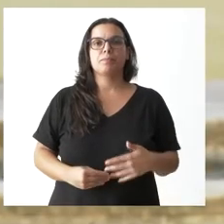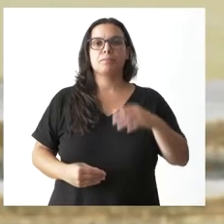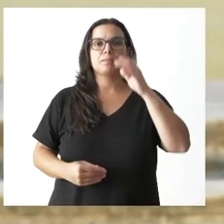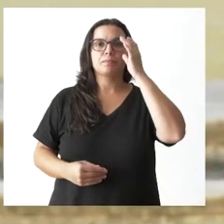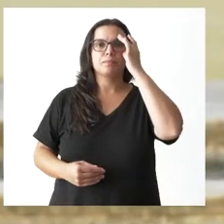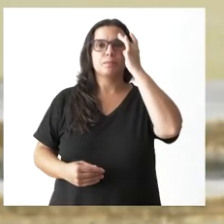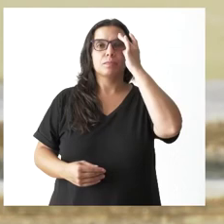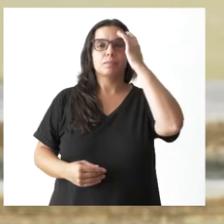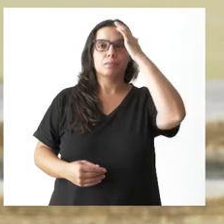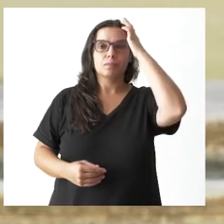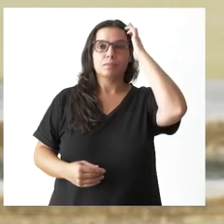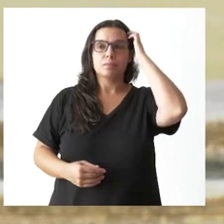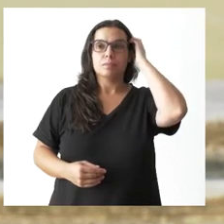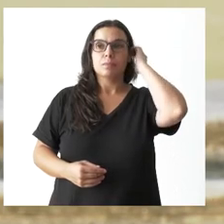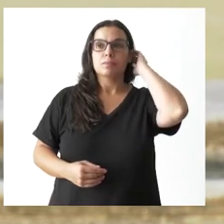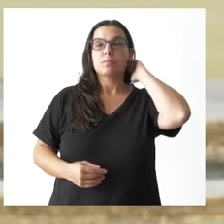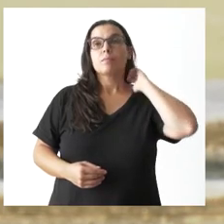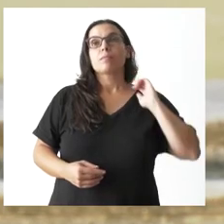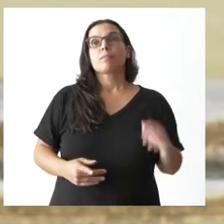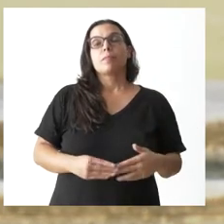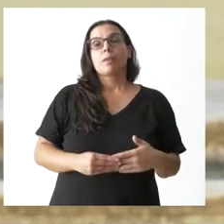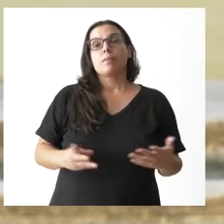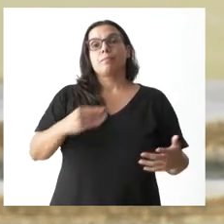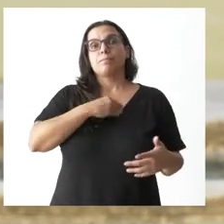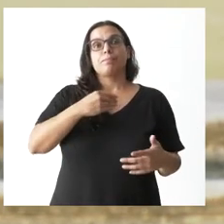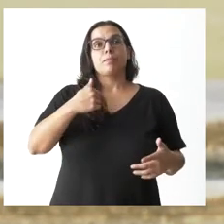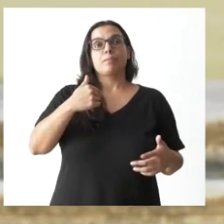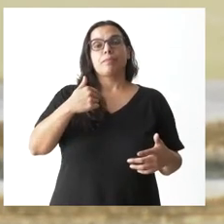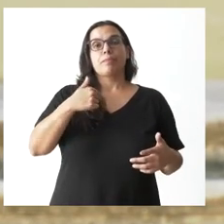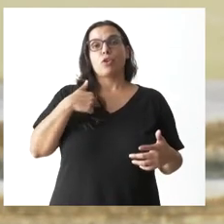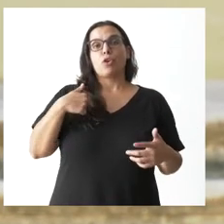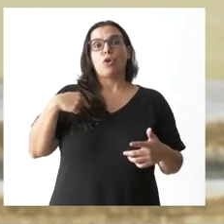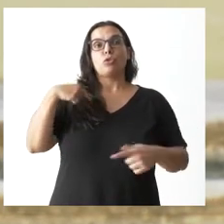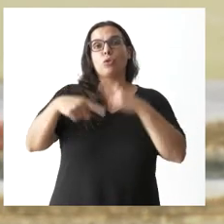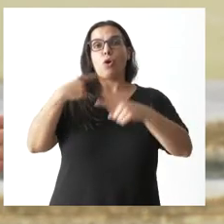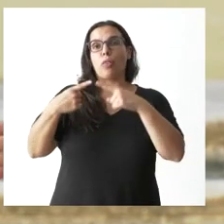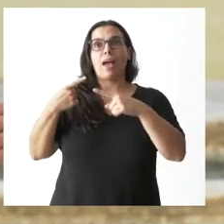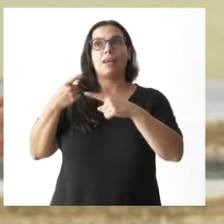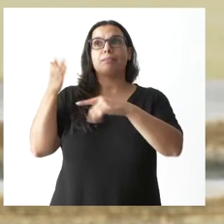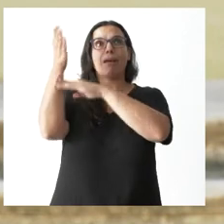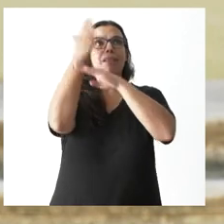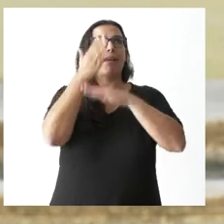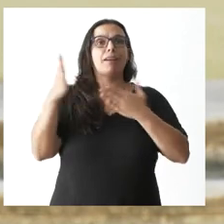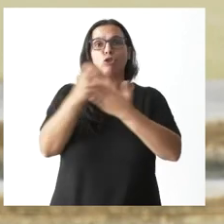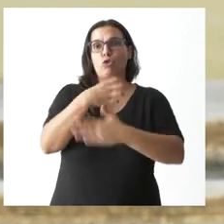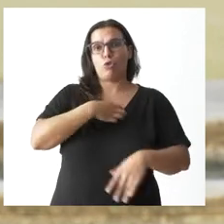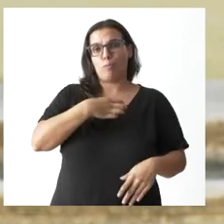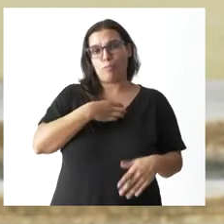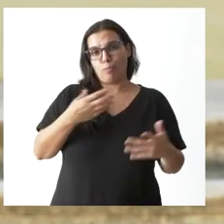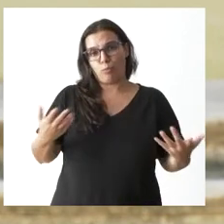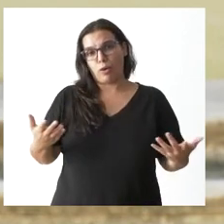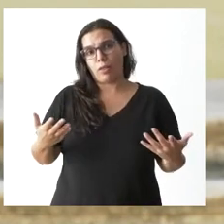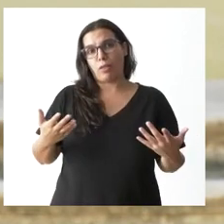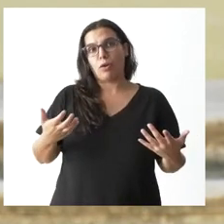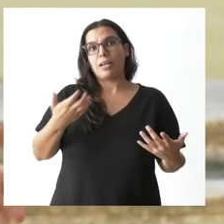mire desgraciadamente no puedo estar todos los días en todos los sitios si esa es la